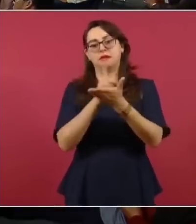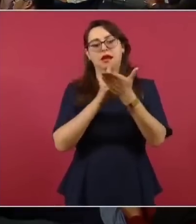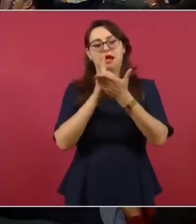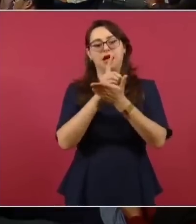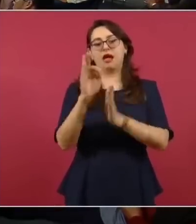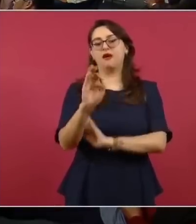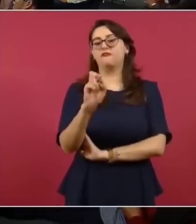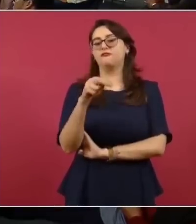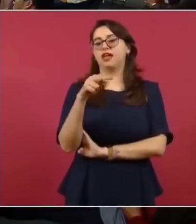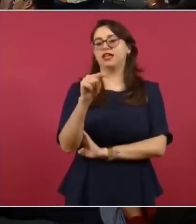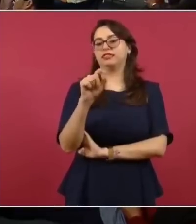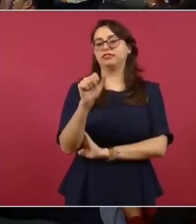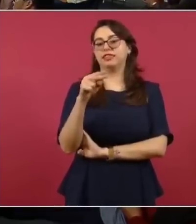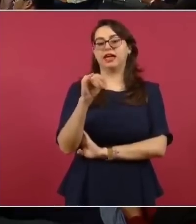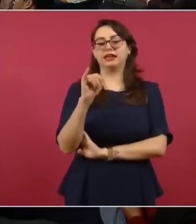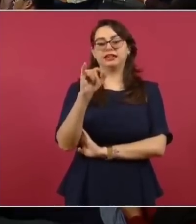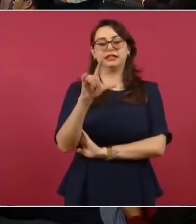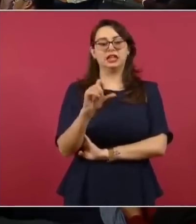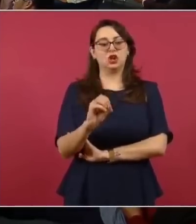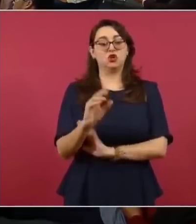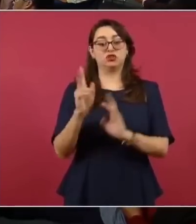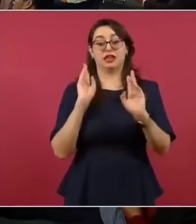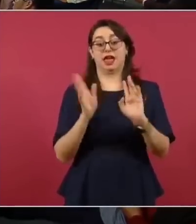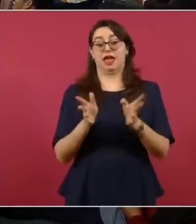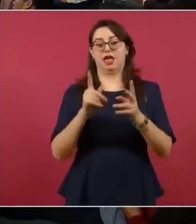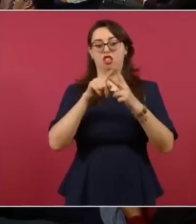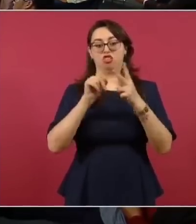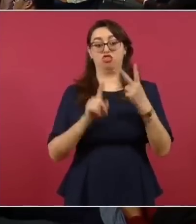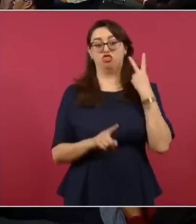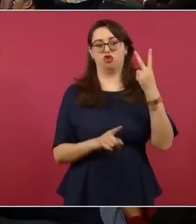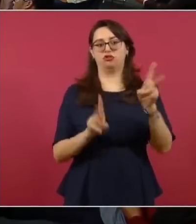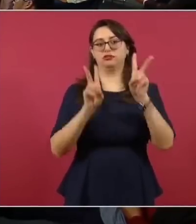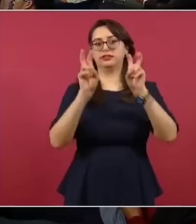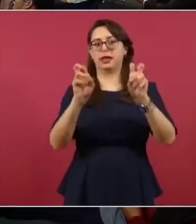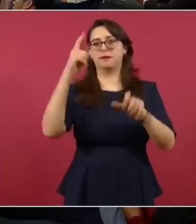que con eso va a obtener voto.